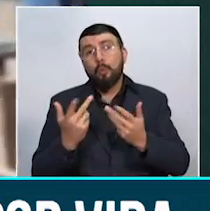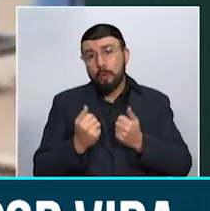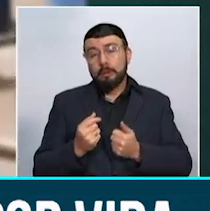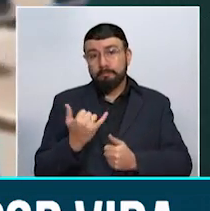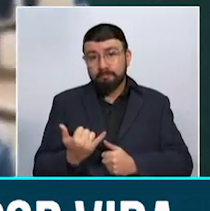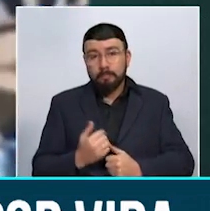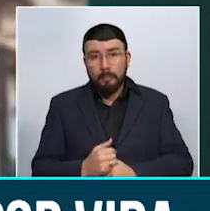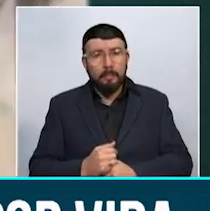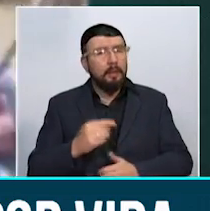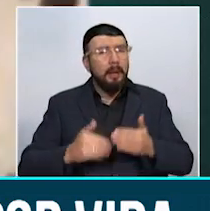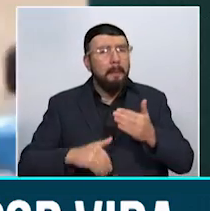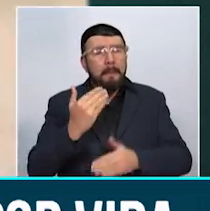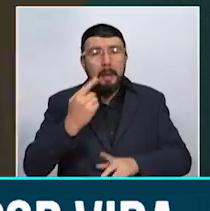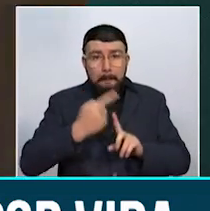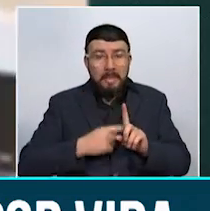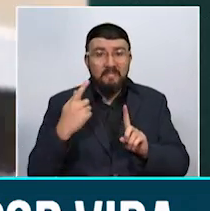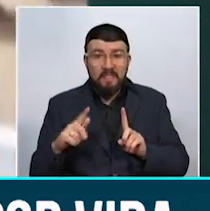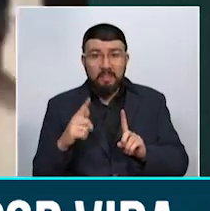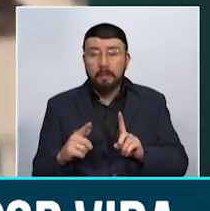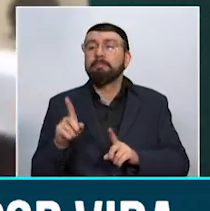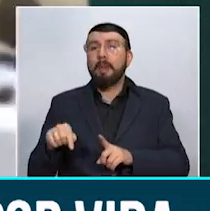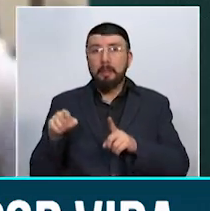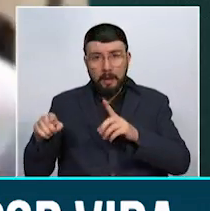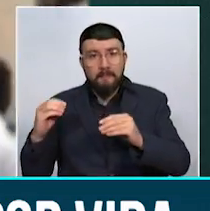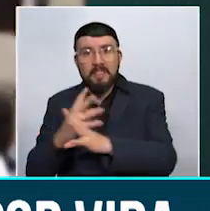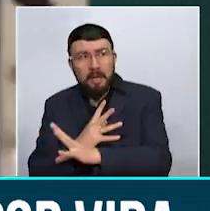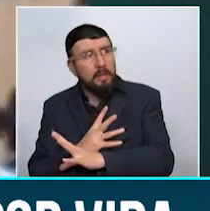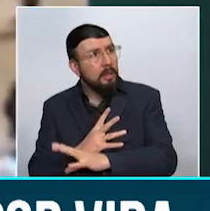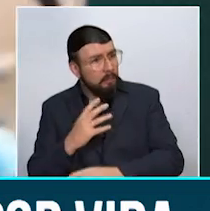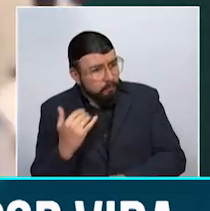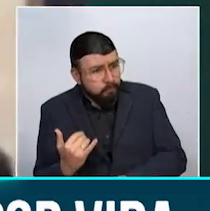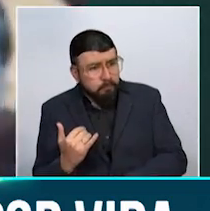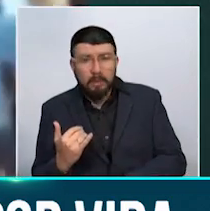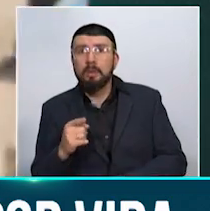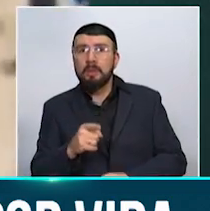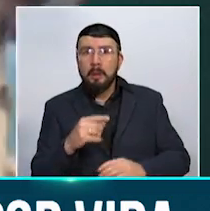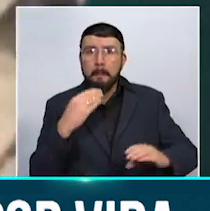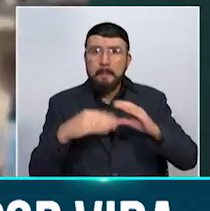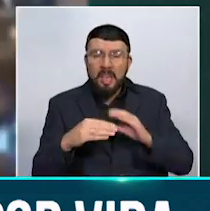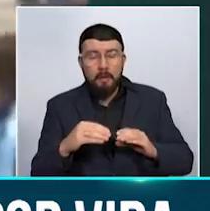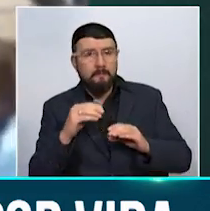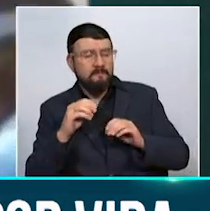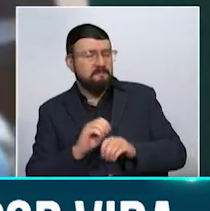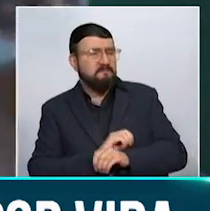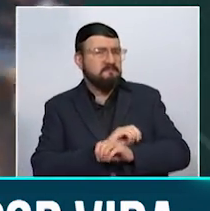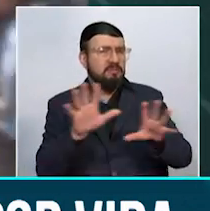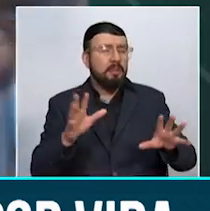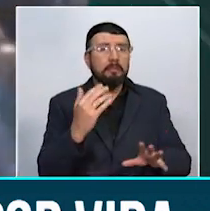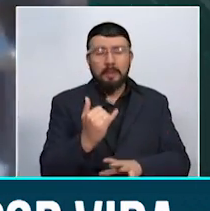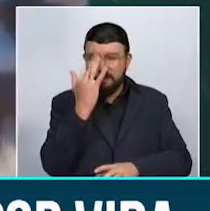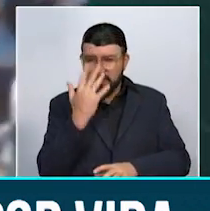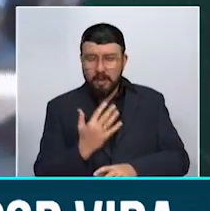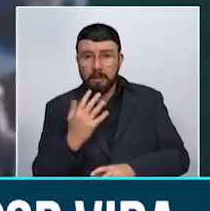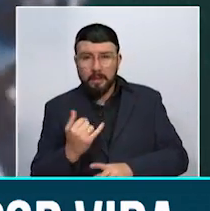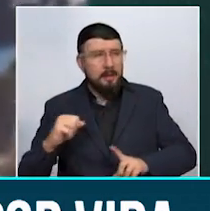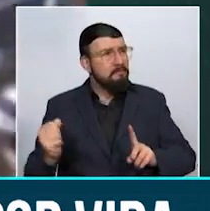Iniciando el mes de febrero, se registró un caso en La Virginia cuyas imágenes fueron difundidas a través de las redes sociales. El hecho de agresión